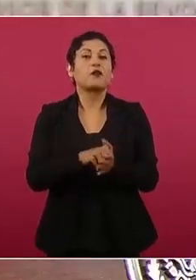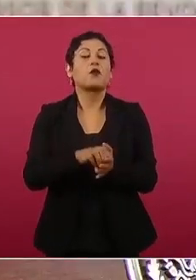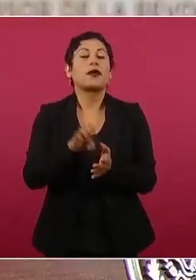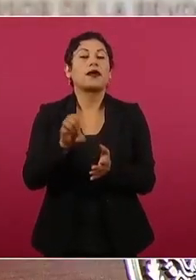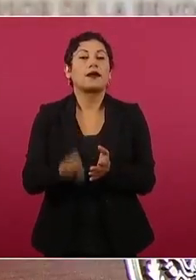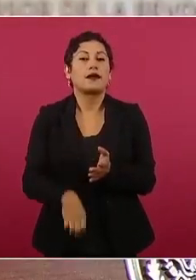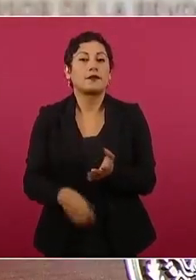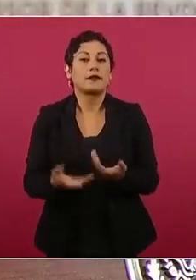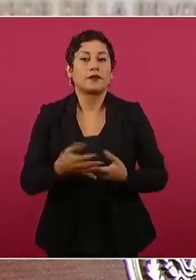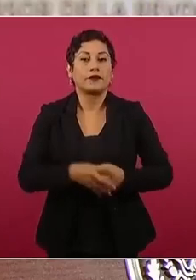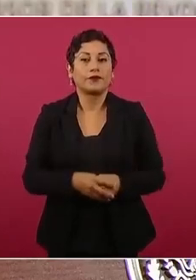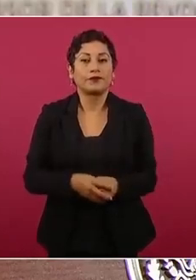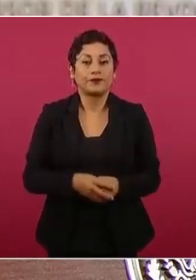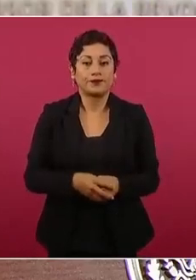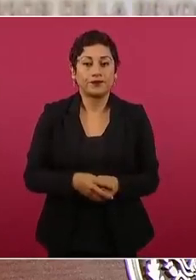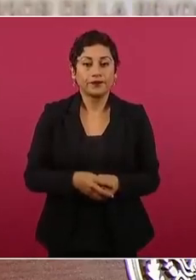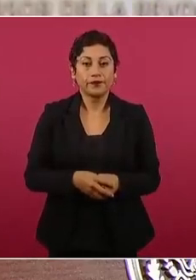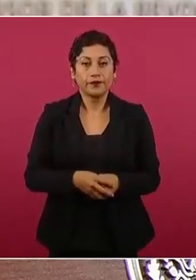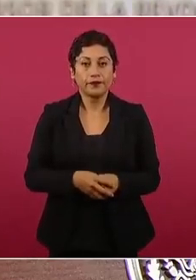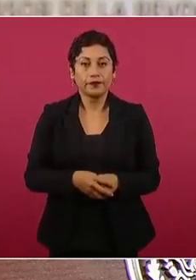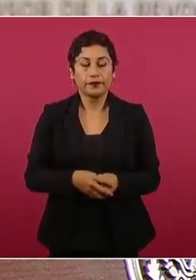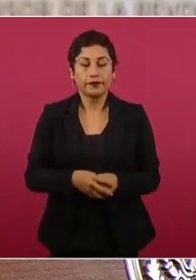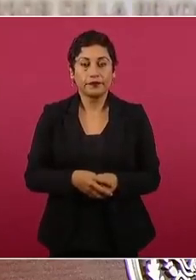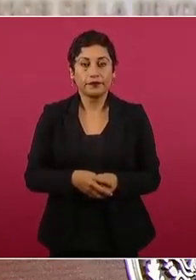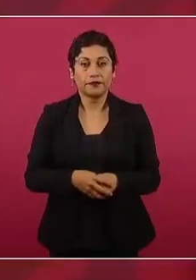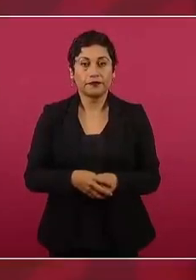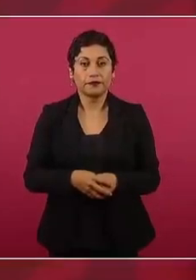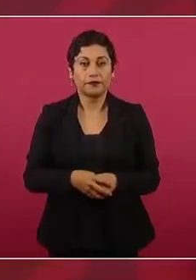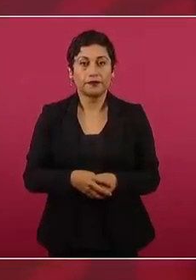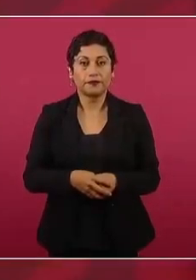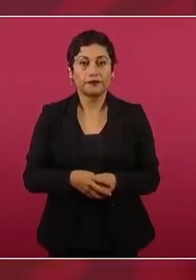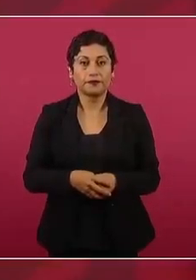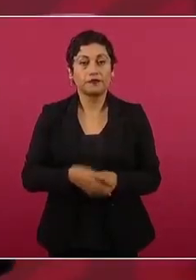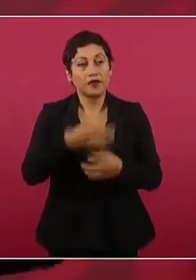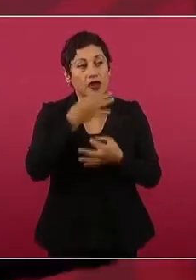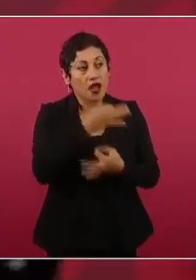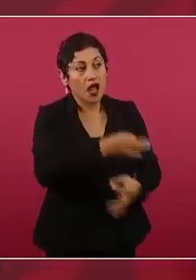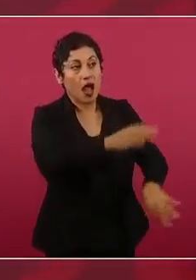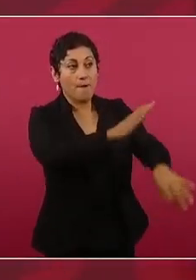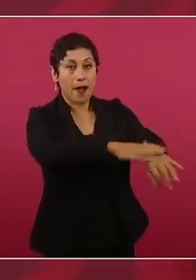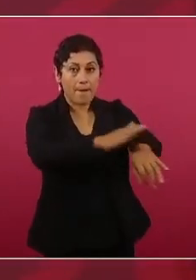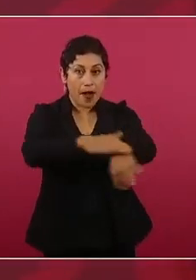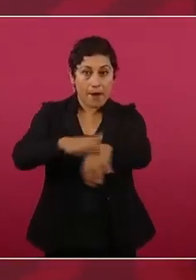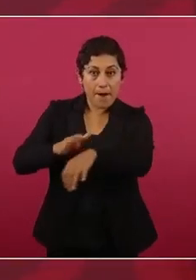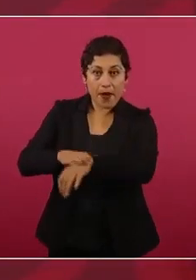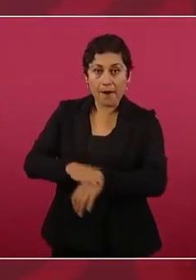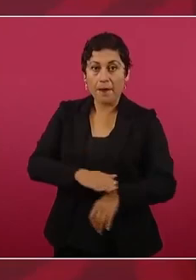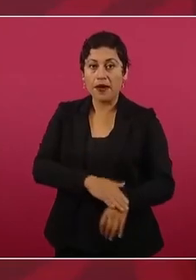no se dejen manipular, porque es ofensivo.